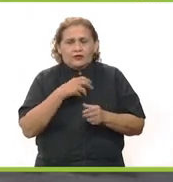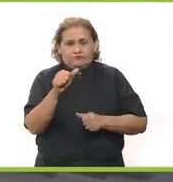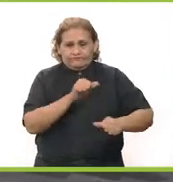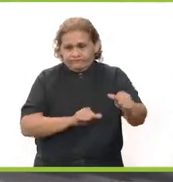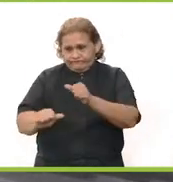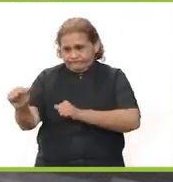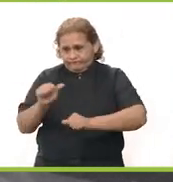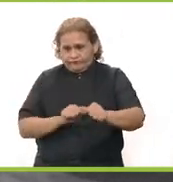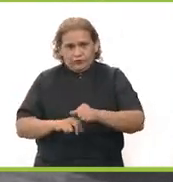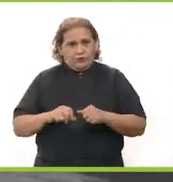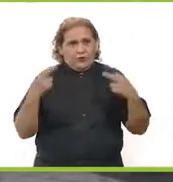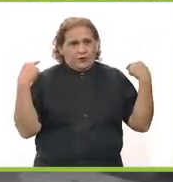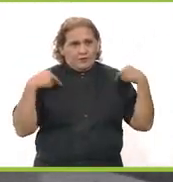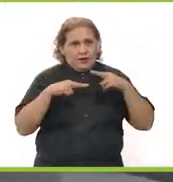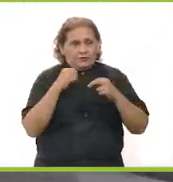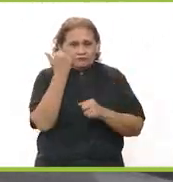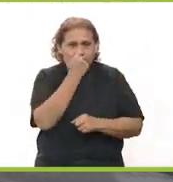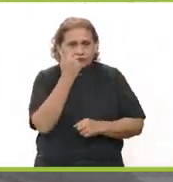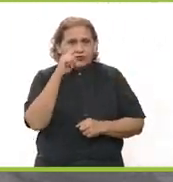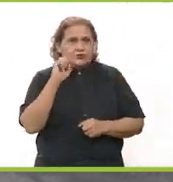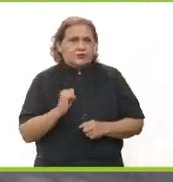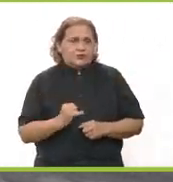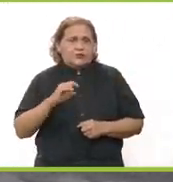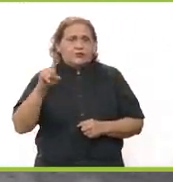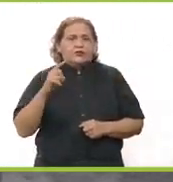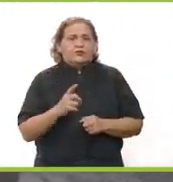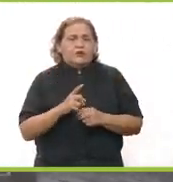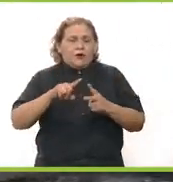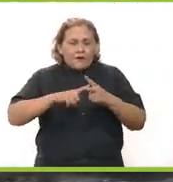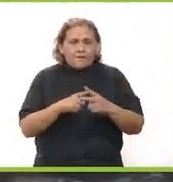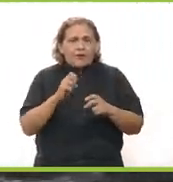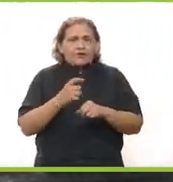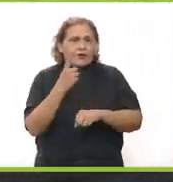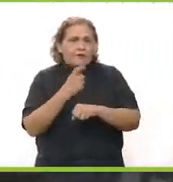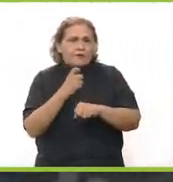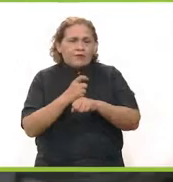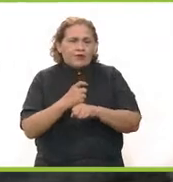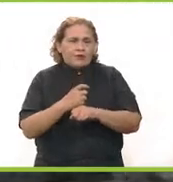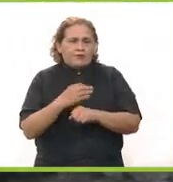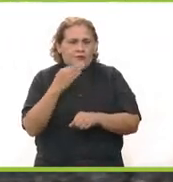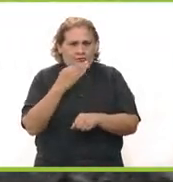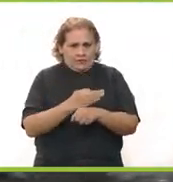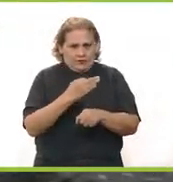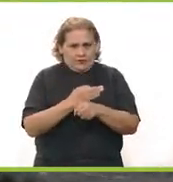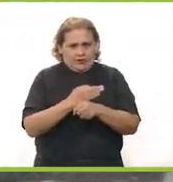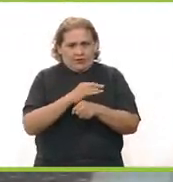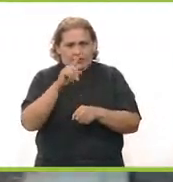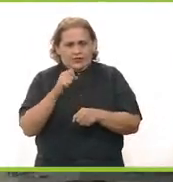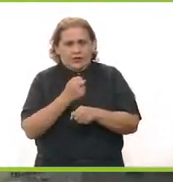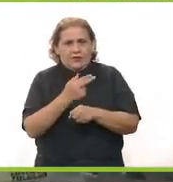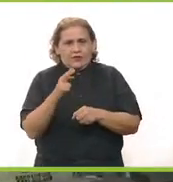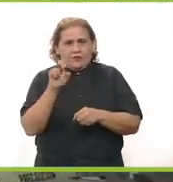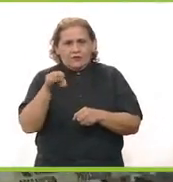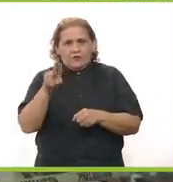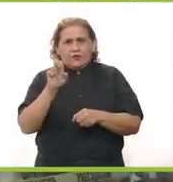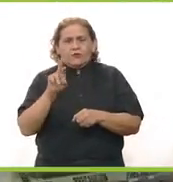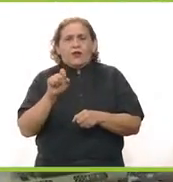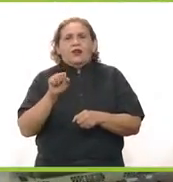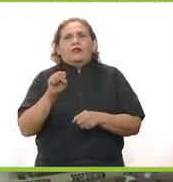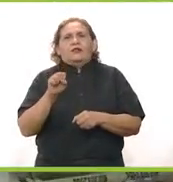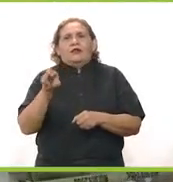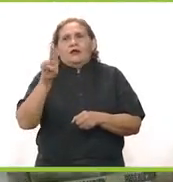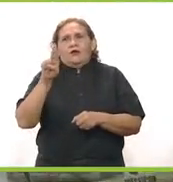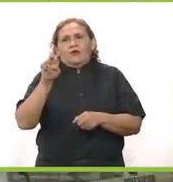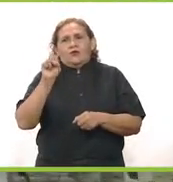y hay un intercambio también entre profesores y alumnos. En ese sentido, hemos empezado con la primera etapa, que es la normal